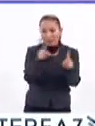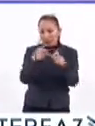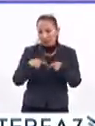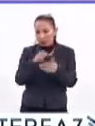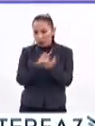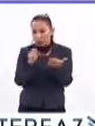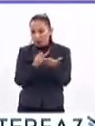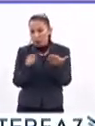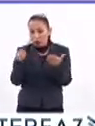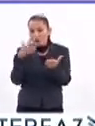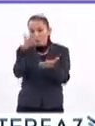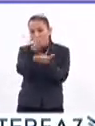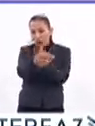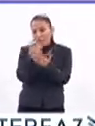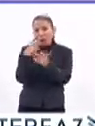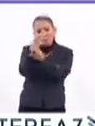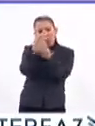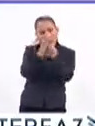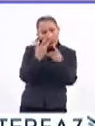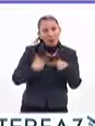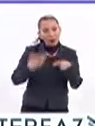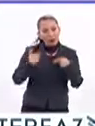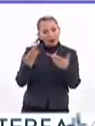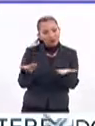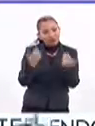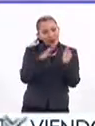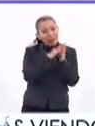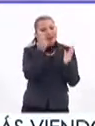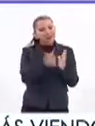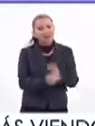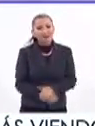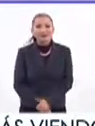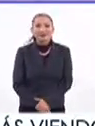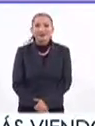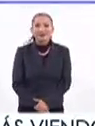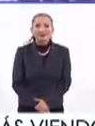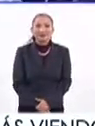escritores se dieron cita ahí para invitar al público a acercarse a los libros.